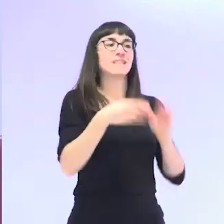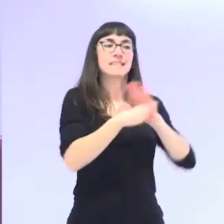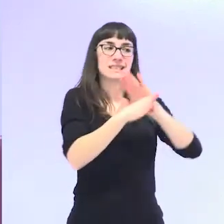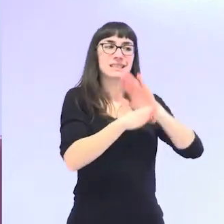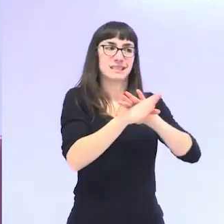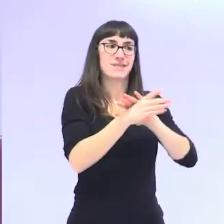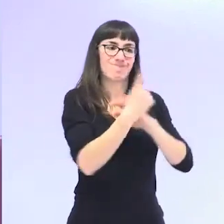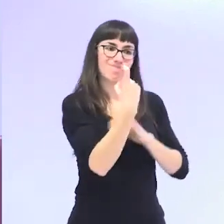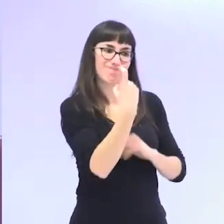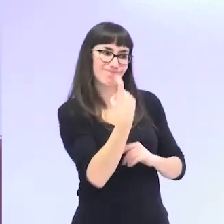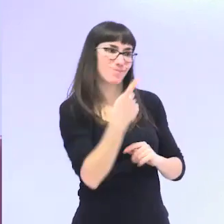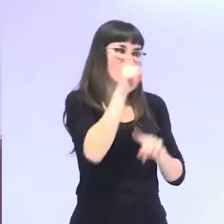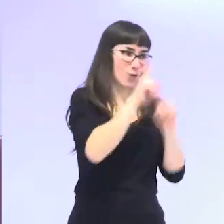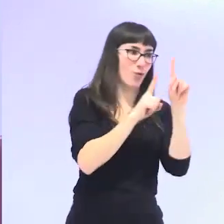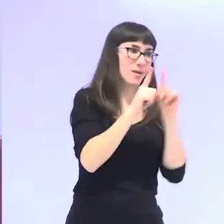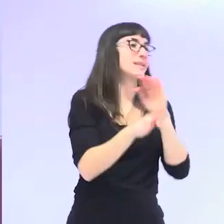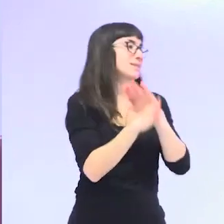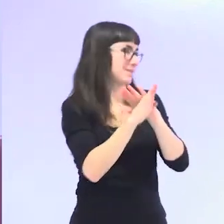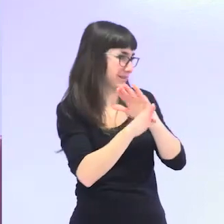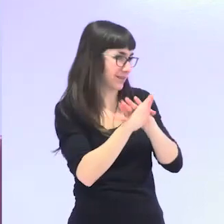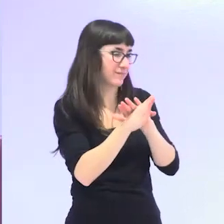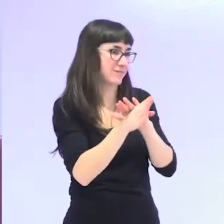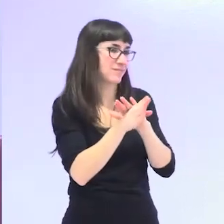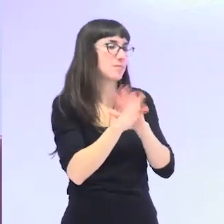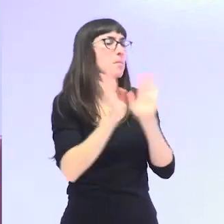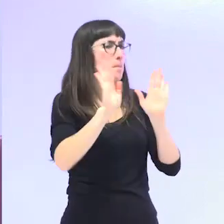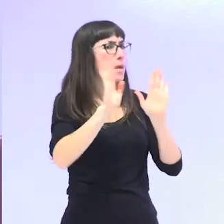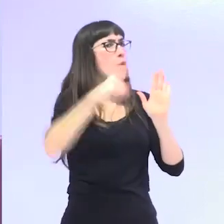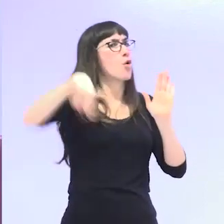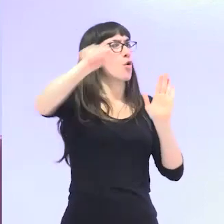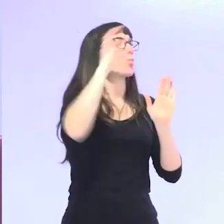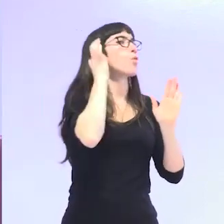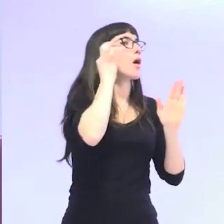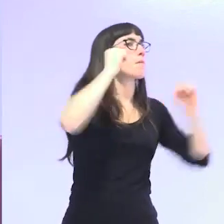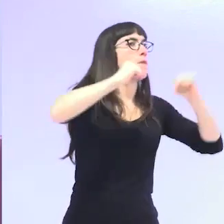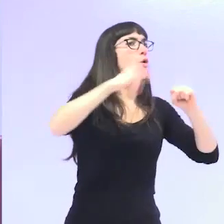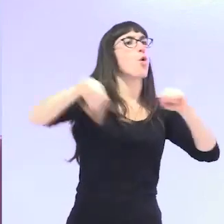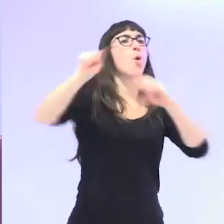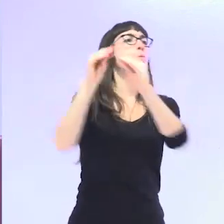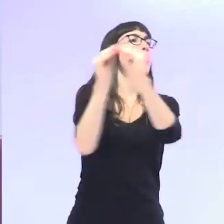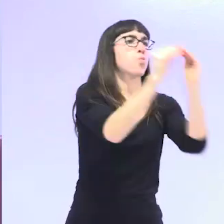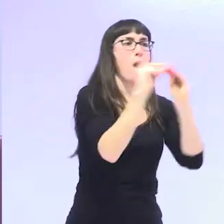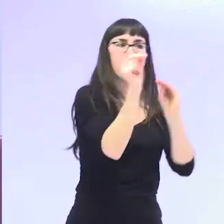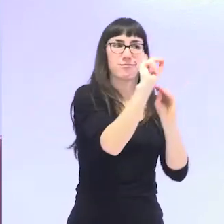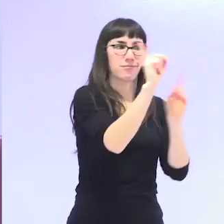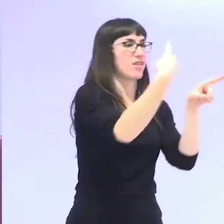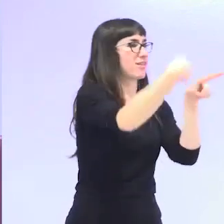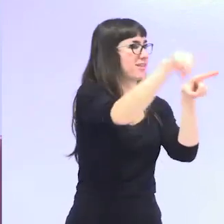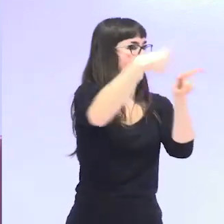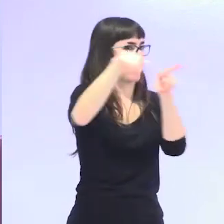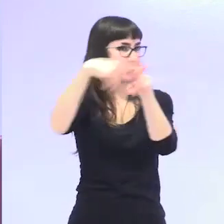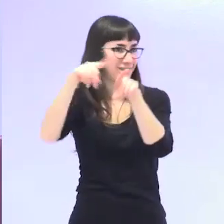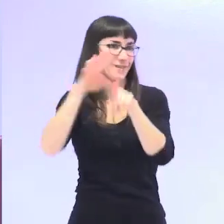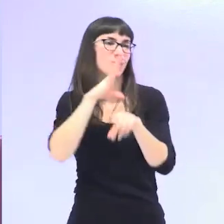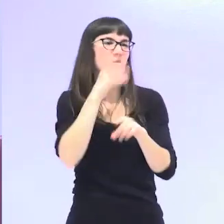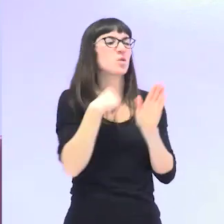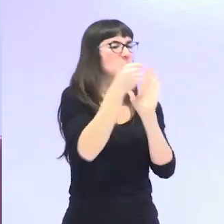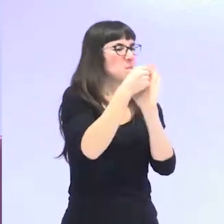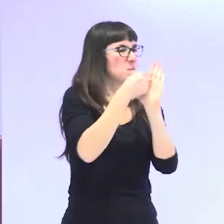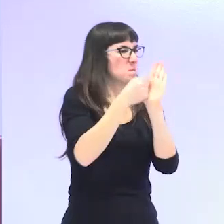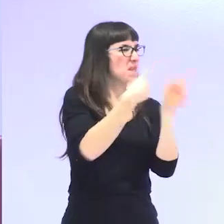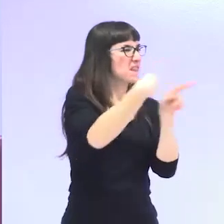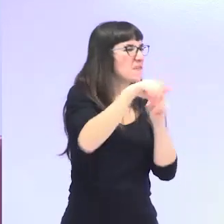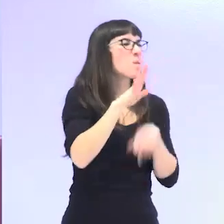Eso no va a impedir que veamos que existe una enorme heterogeneidad entre las mujeres mayores y vamos a ver qué variables son las que aportan esa